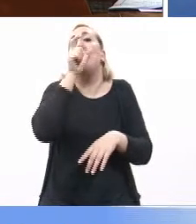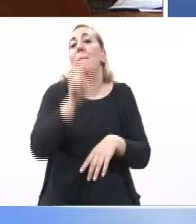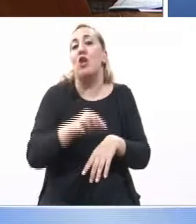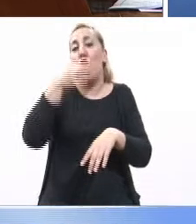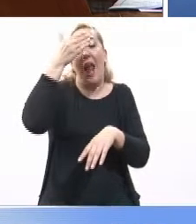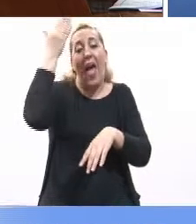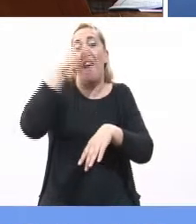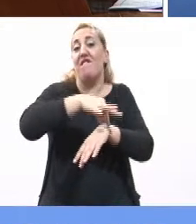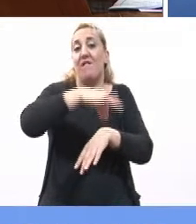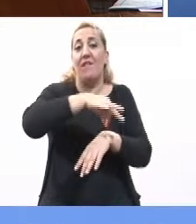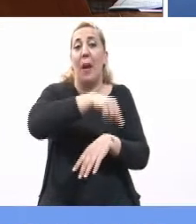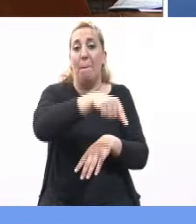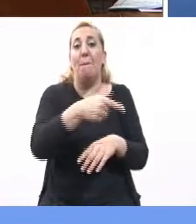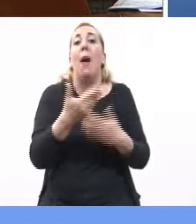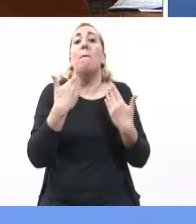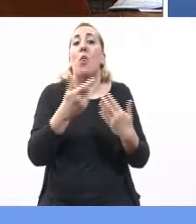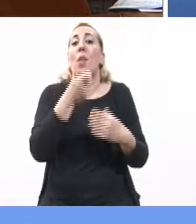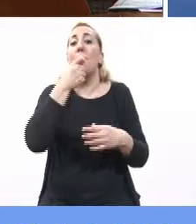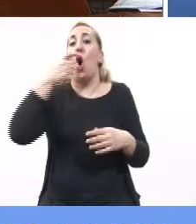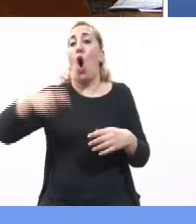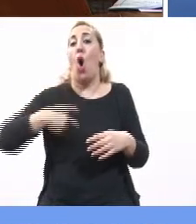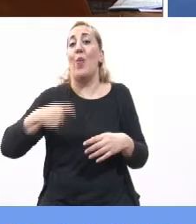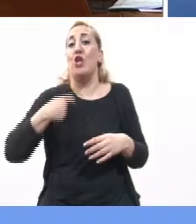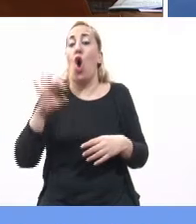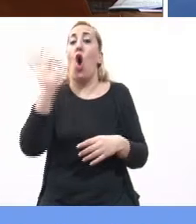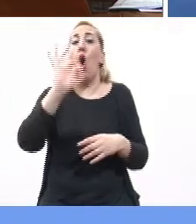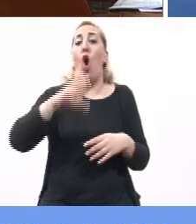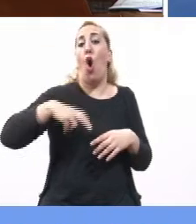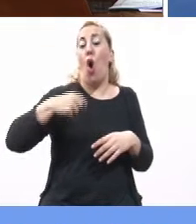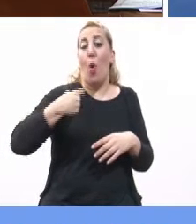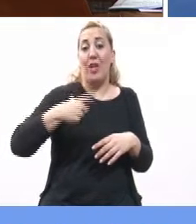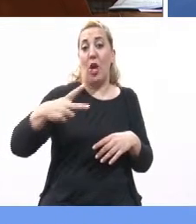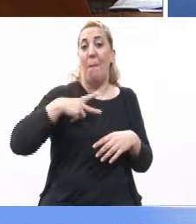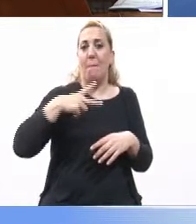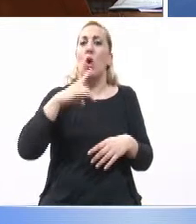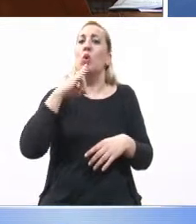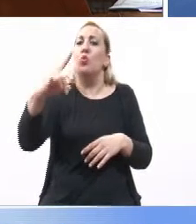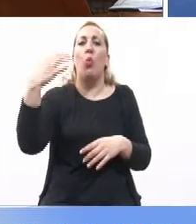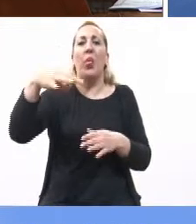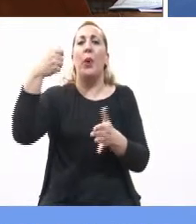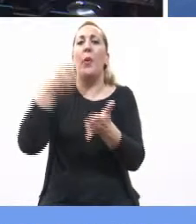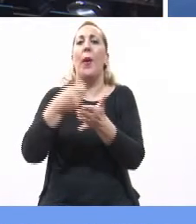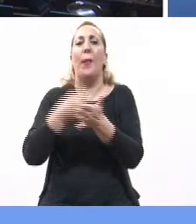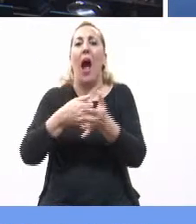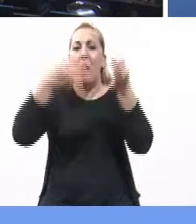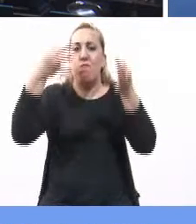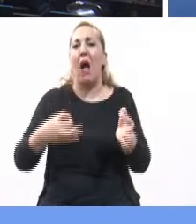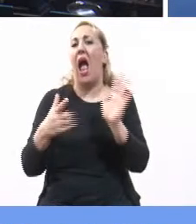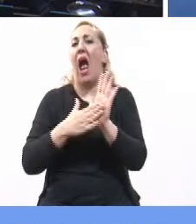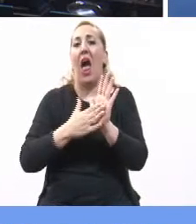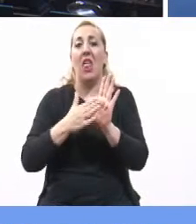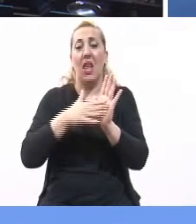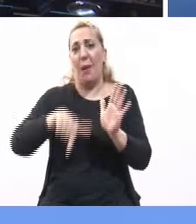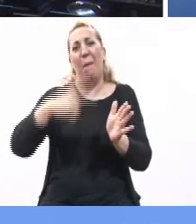da la posibilidad de que las obras sociales y prepagas deban cubrirla y deban garantizarla y esto no es menor en una